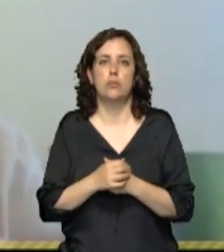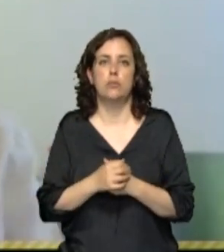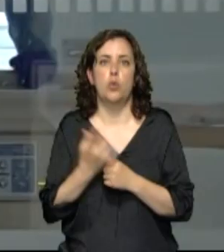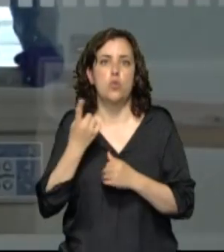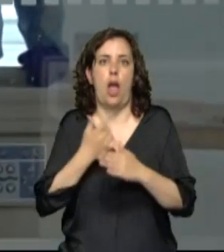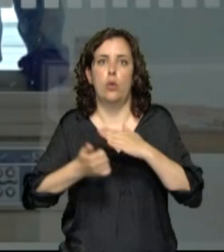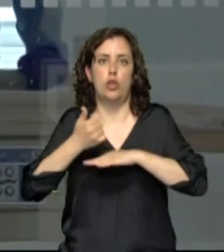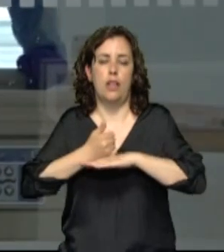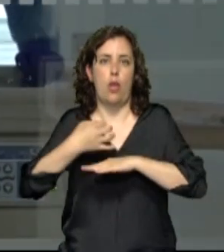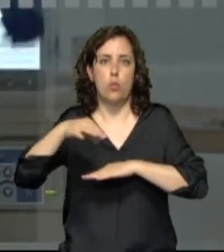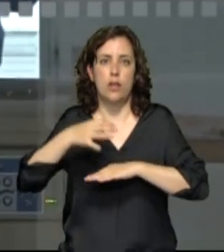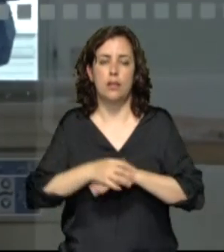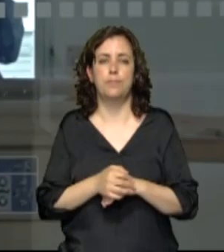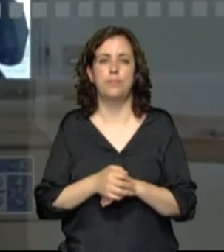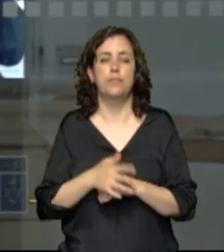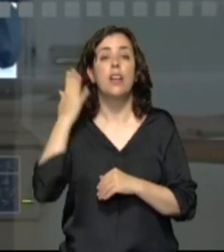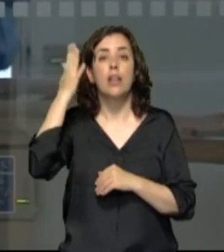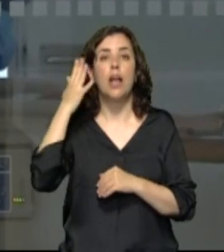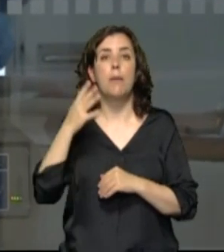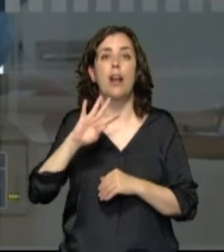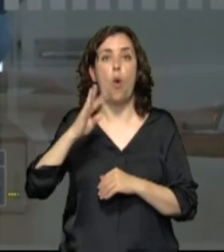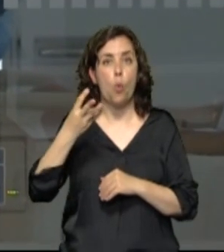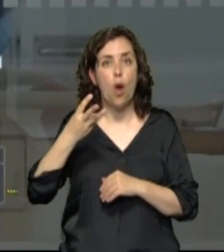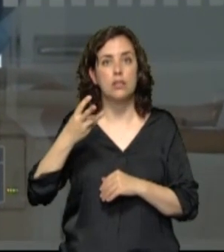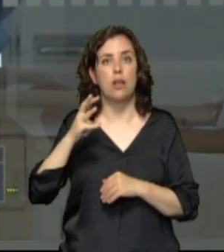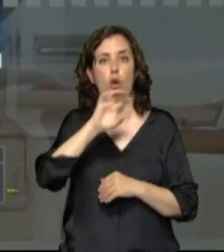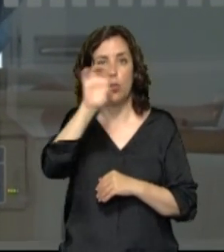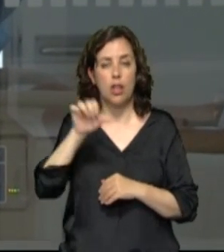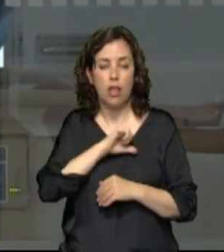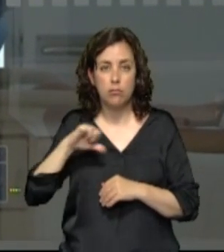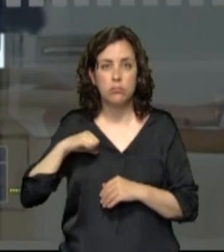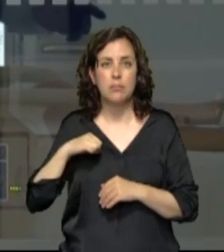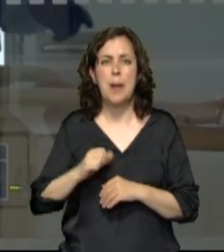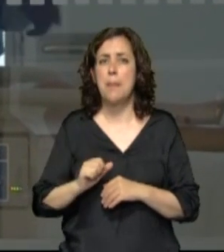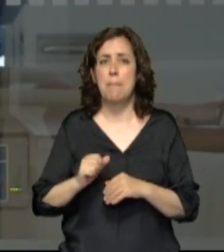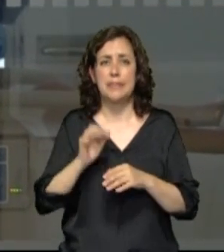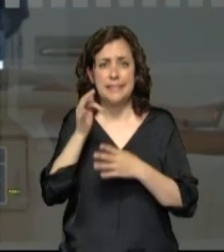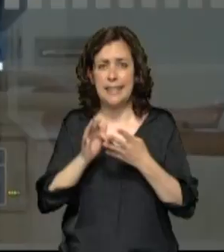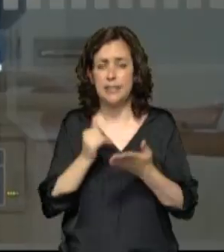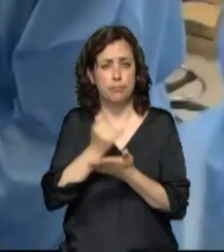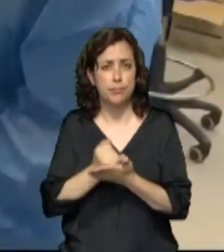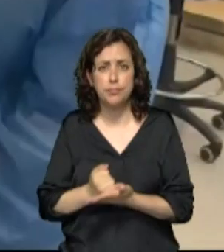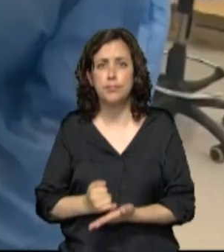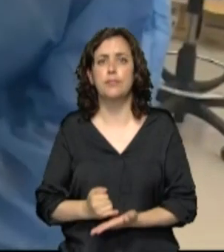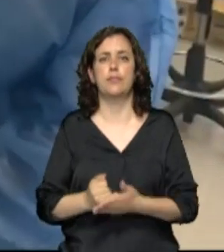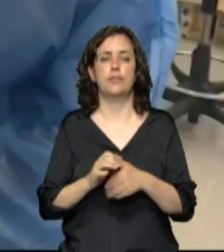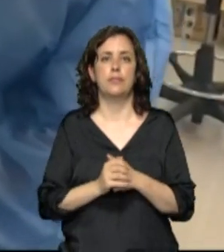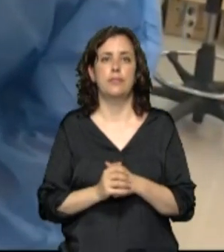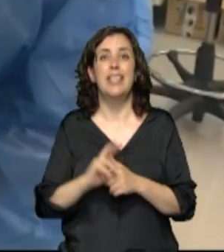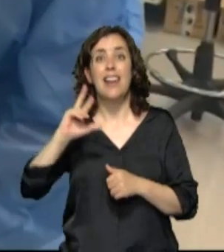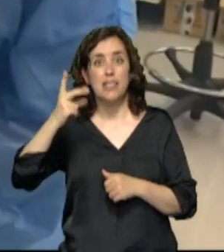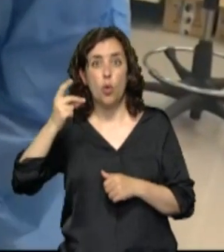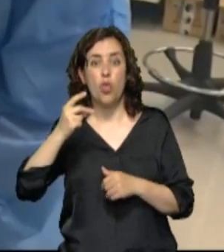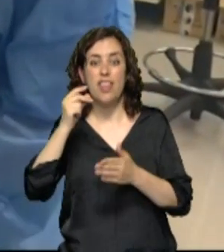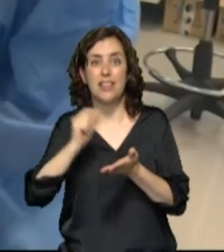única. Navarra es la cuarta comunidad que más test PCR ha hecho por cada mil habitantes. Y la segunda que más test rápidos ha realizado,